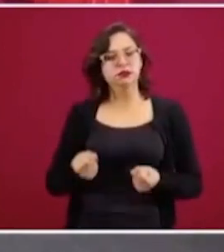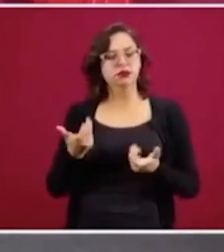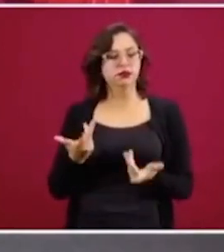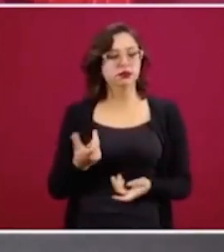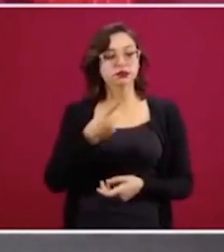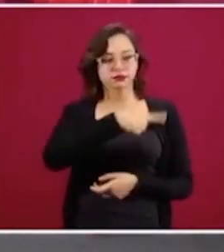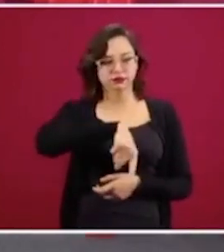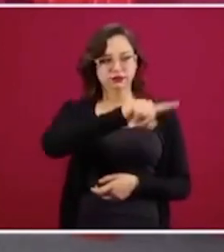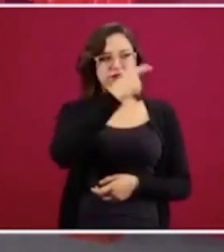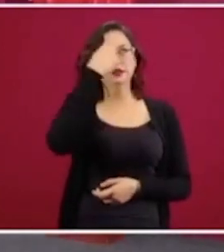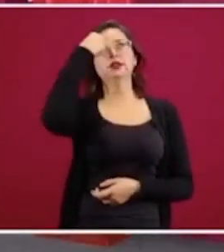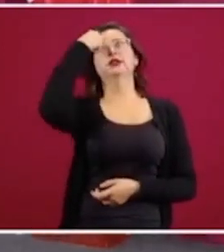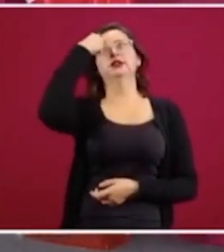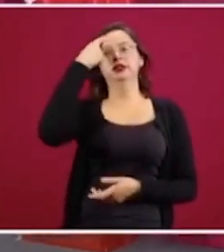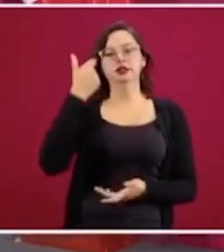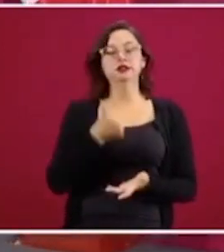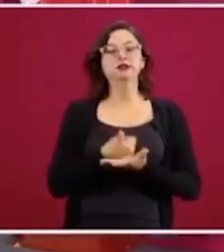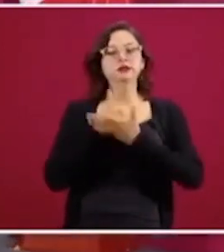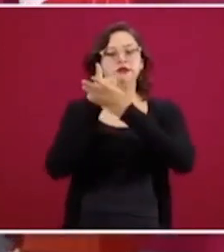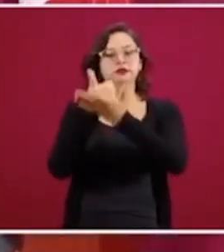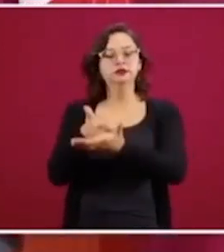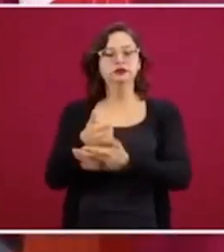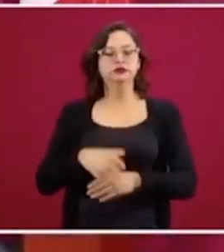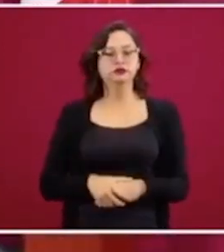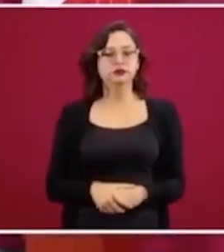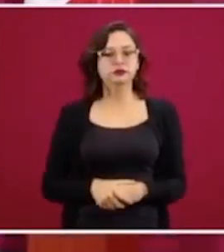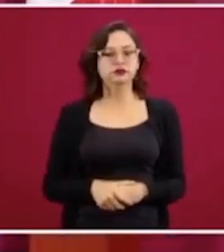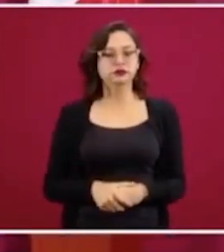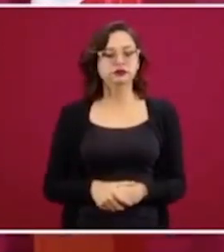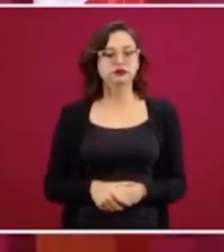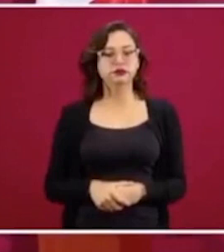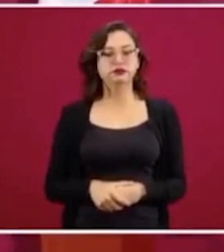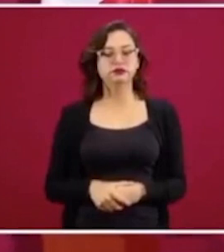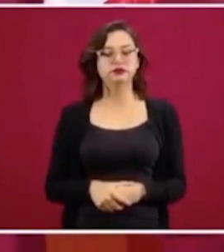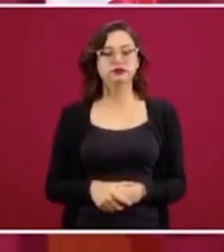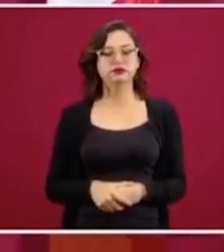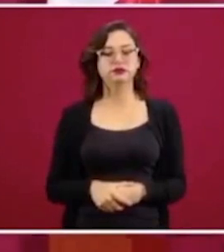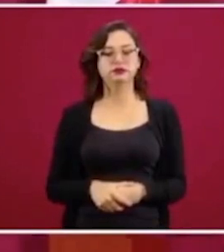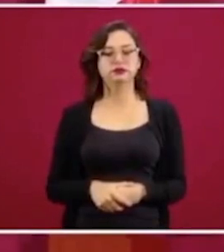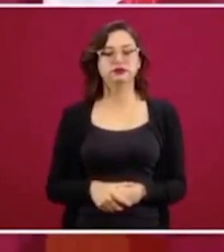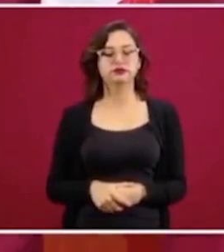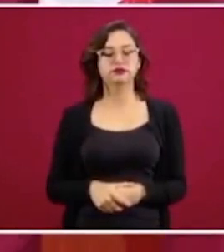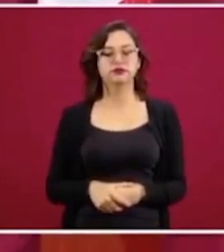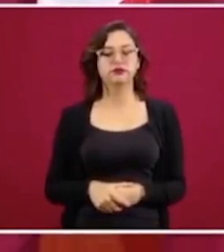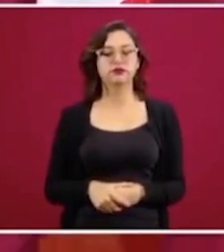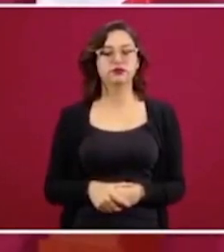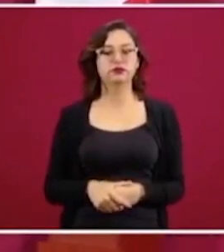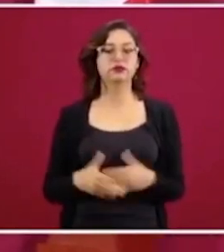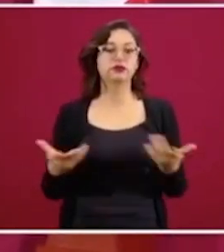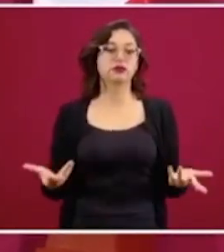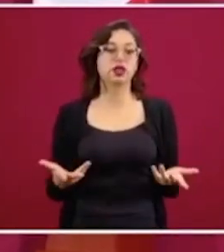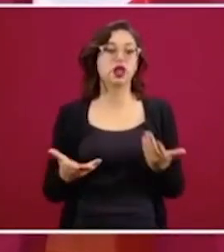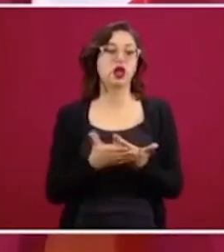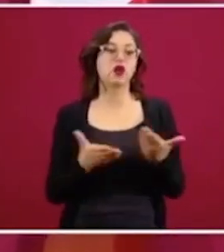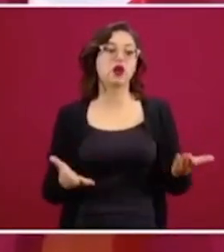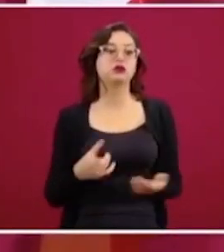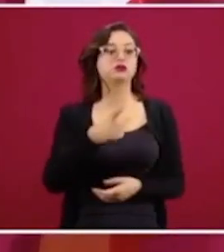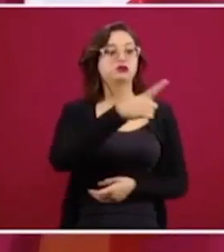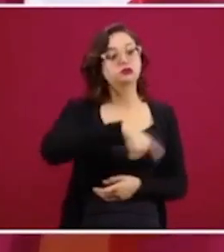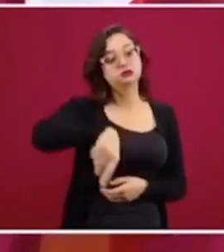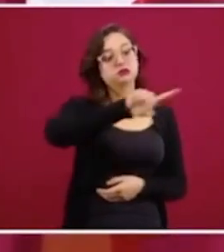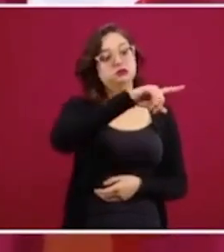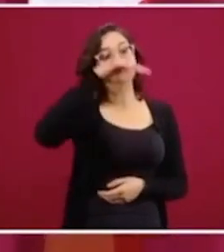cómo el potentado que piensa que con una limosna